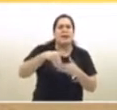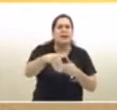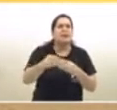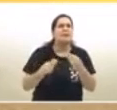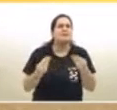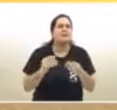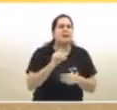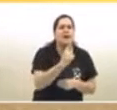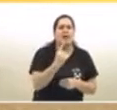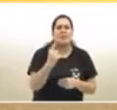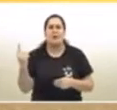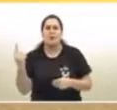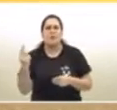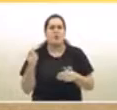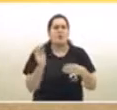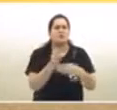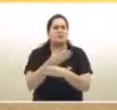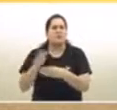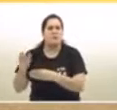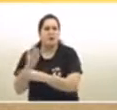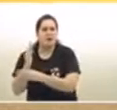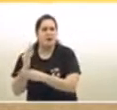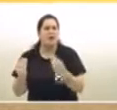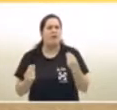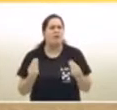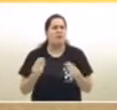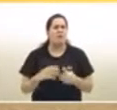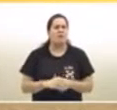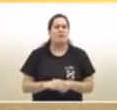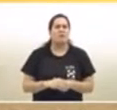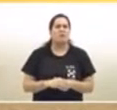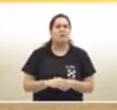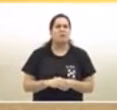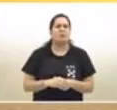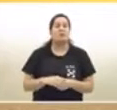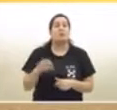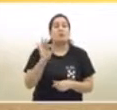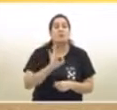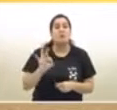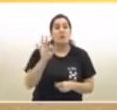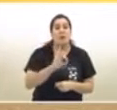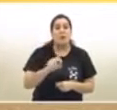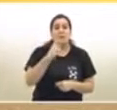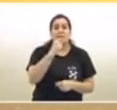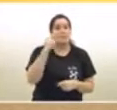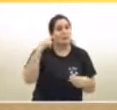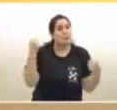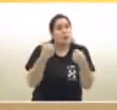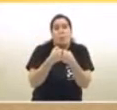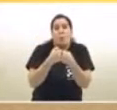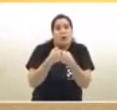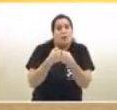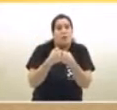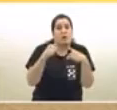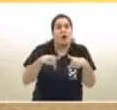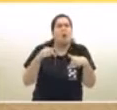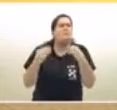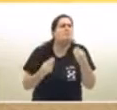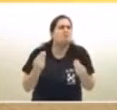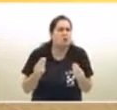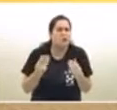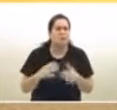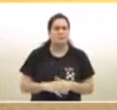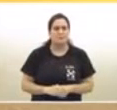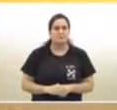cada uno anuncie los detalles de la nueva etapa por su lado, o si fue consensuado de alguna manera y por qué. Y desde